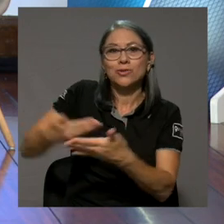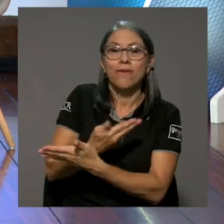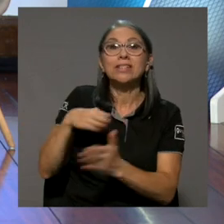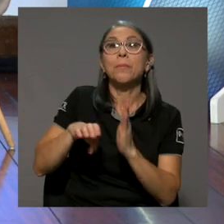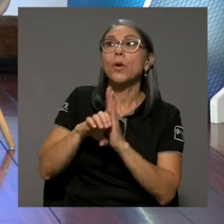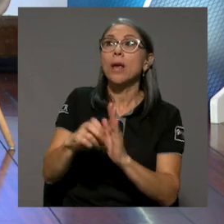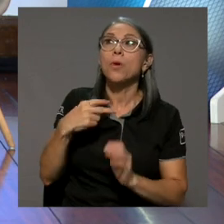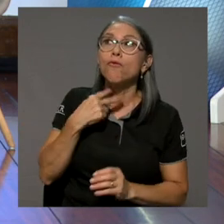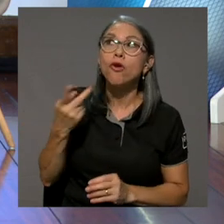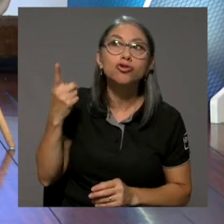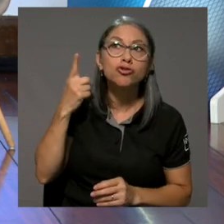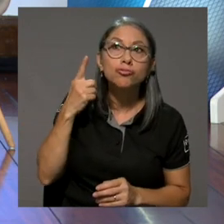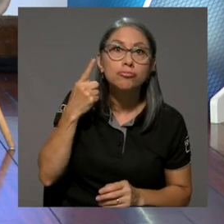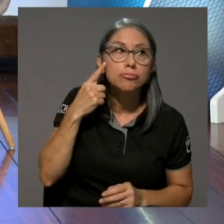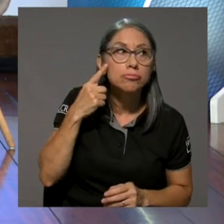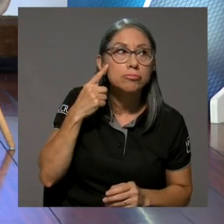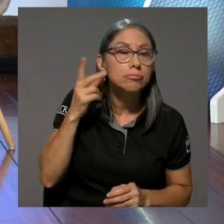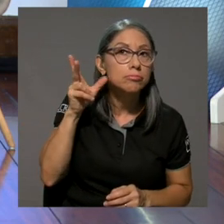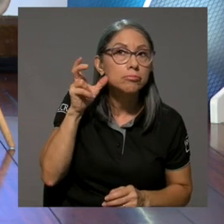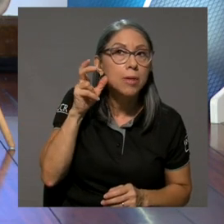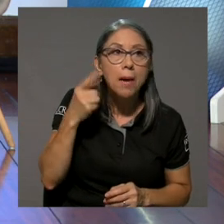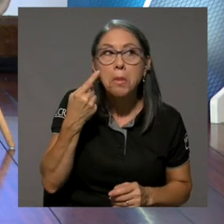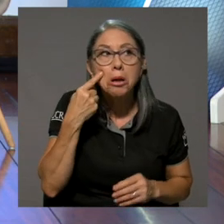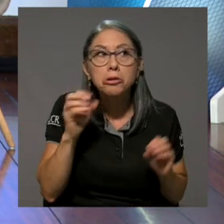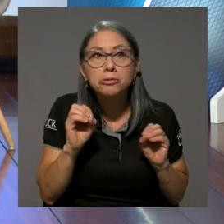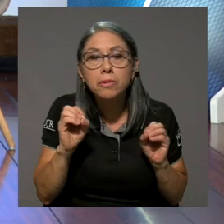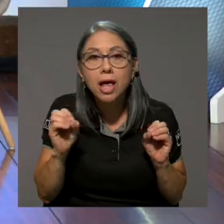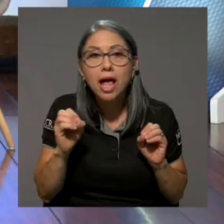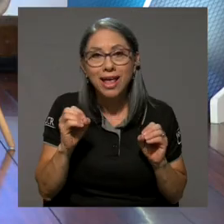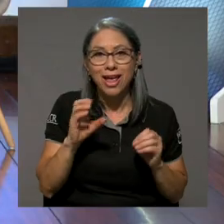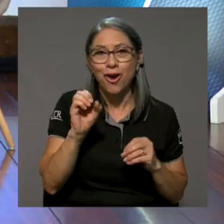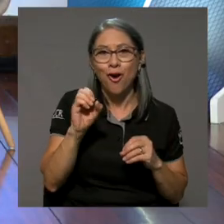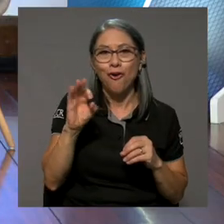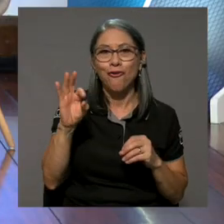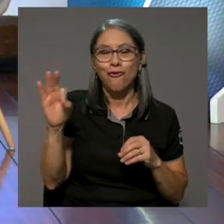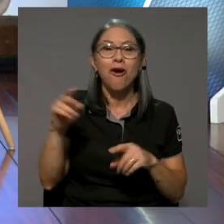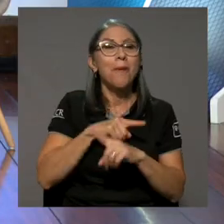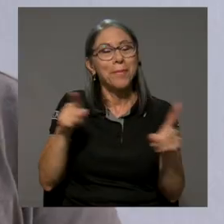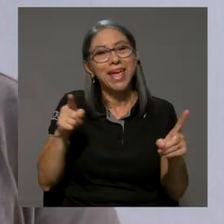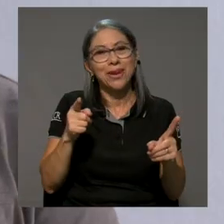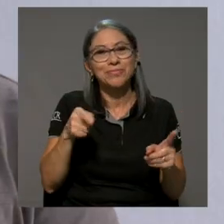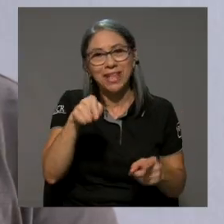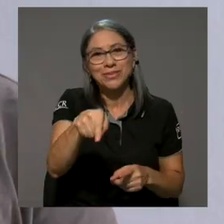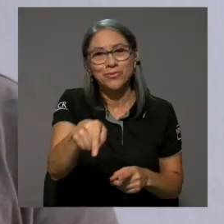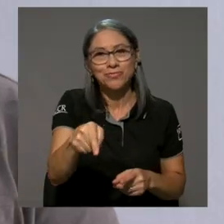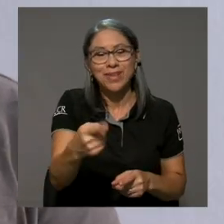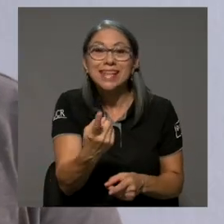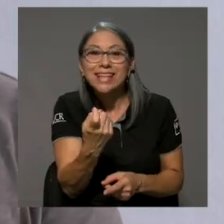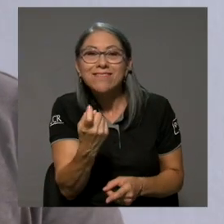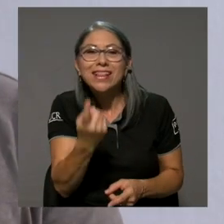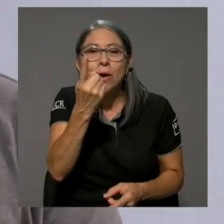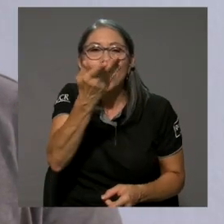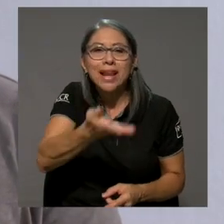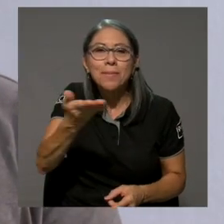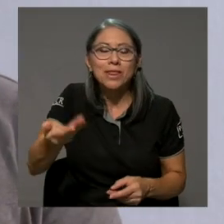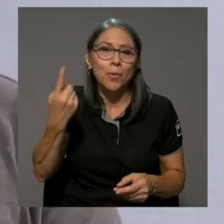de cosas nuevas, un voz en off o eso, o se hace falta un elemento para poder contar la historia.